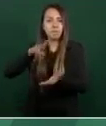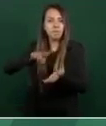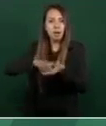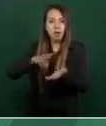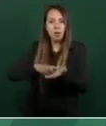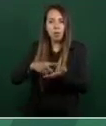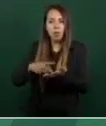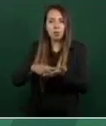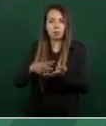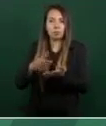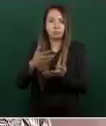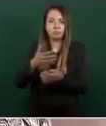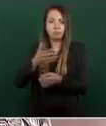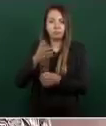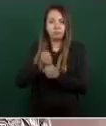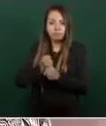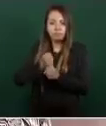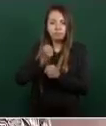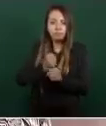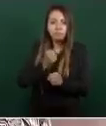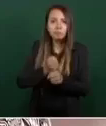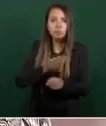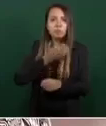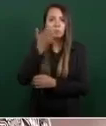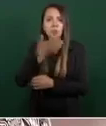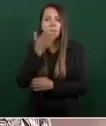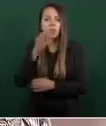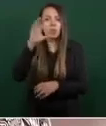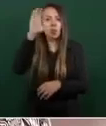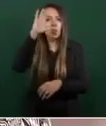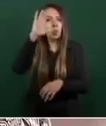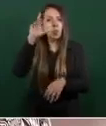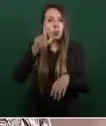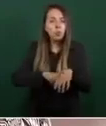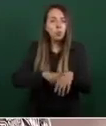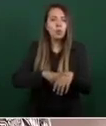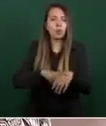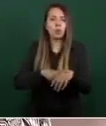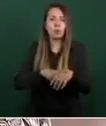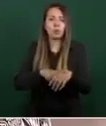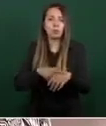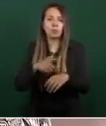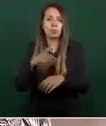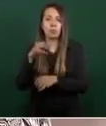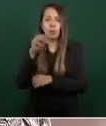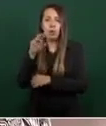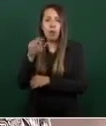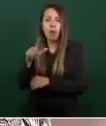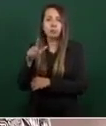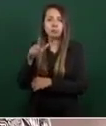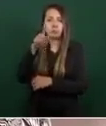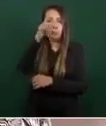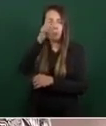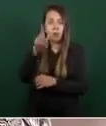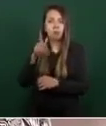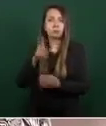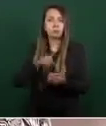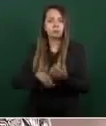culturales, morales, espirituales. Esa es la base. Y el